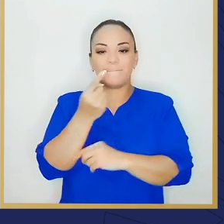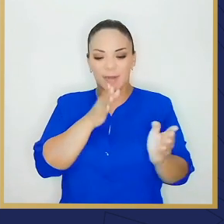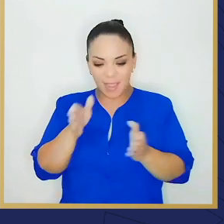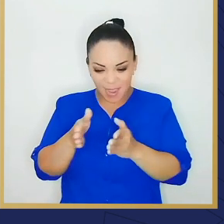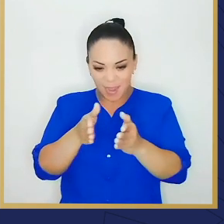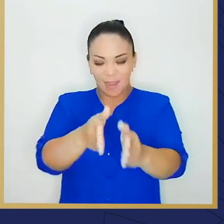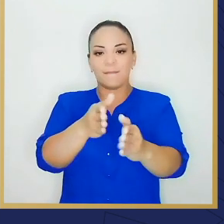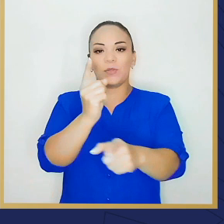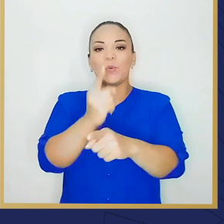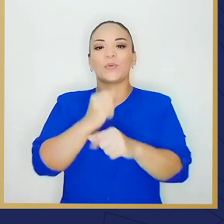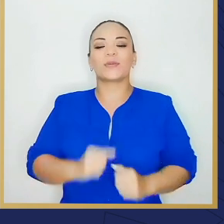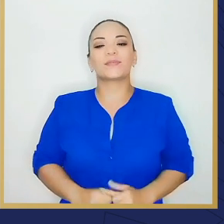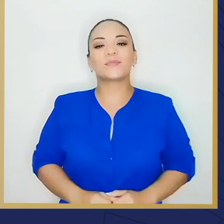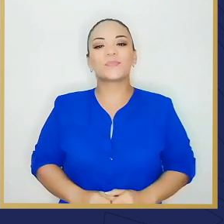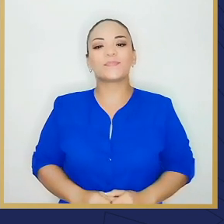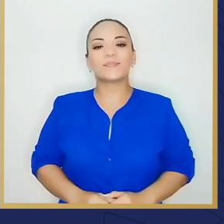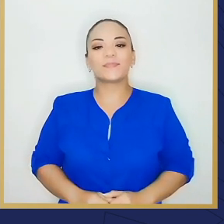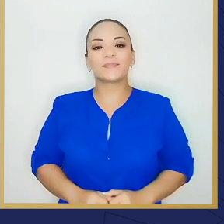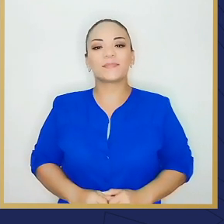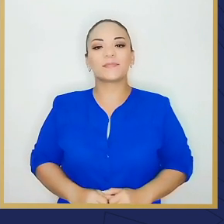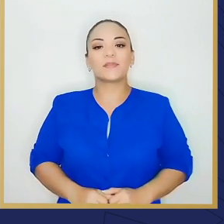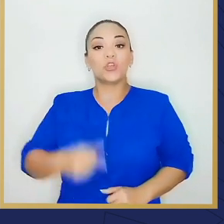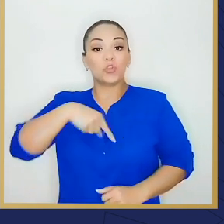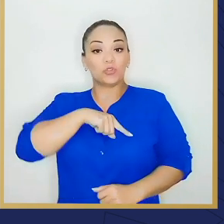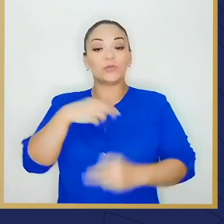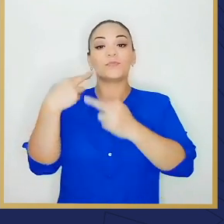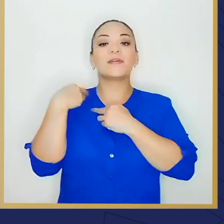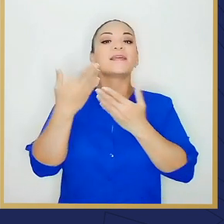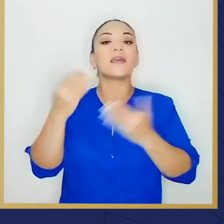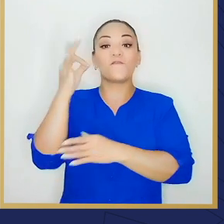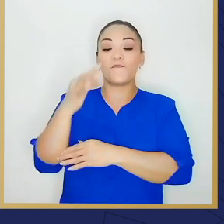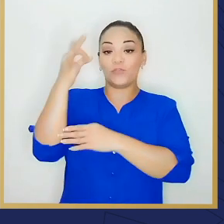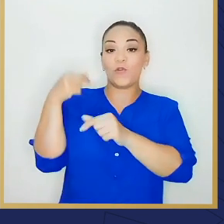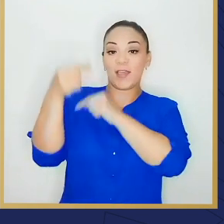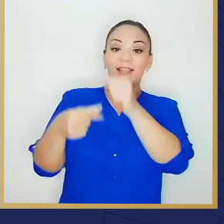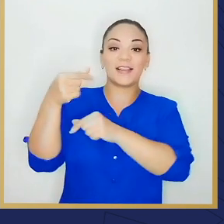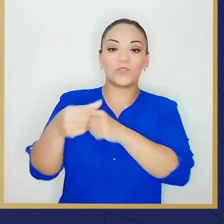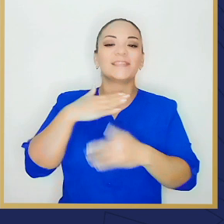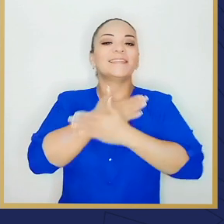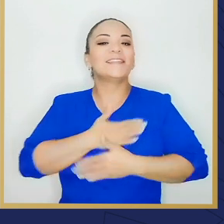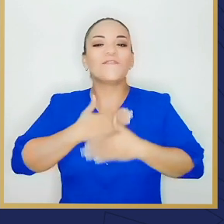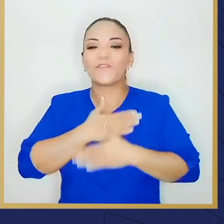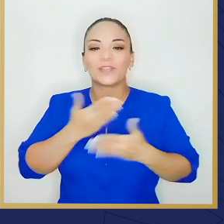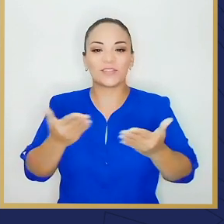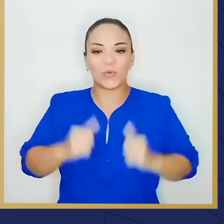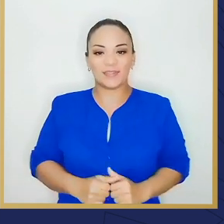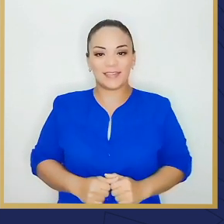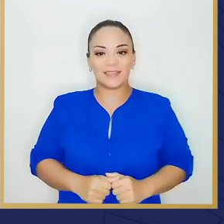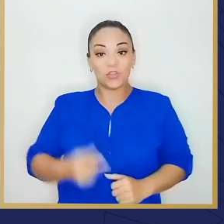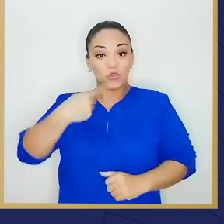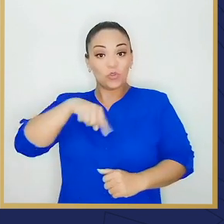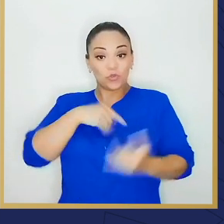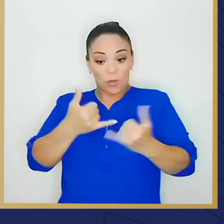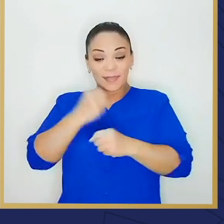camino. Bueno, hagamos que las generaciones futuras disfruten de esto, que cosechen